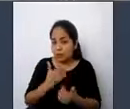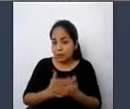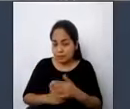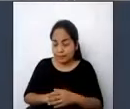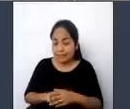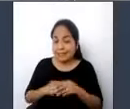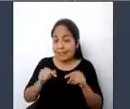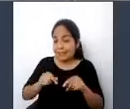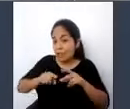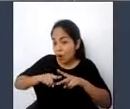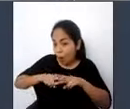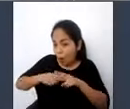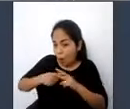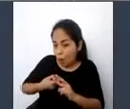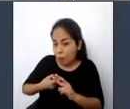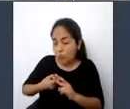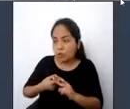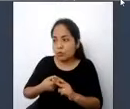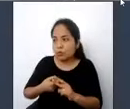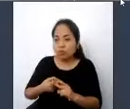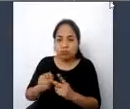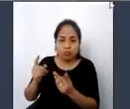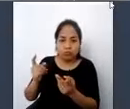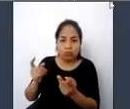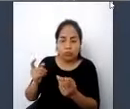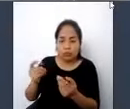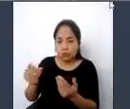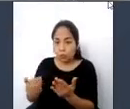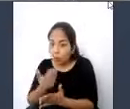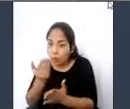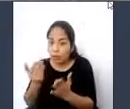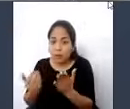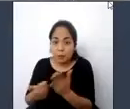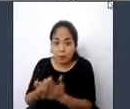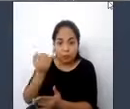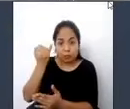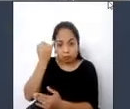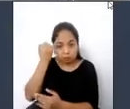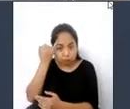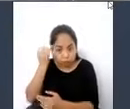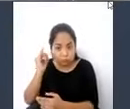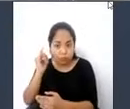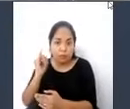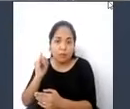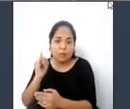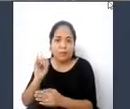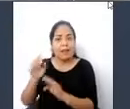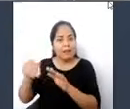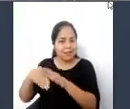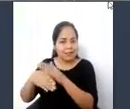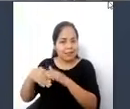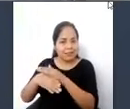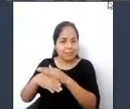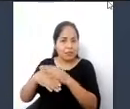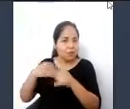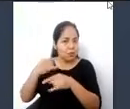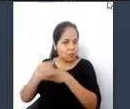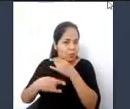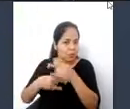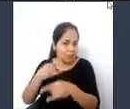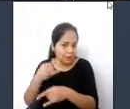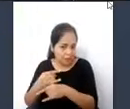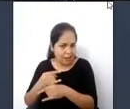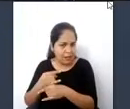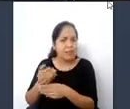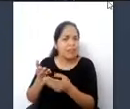aparición de algunos conceptos novedosos, entre ellos el concepto de accesibilidad universal. Este